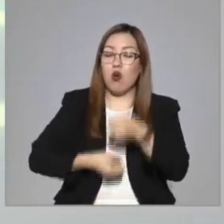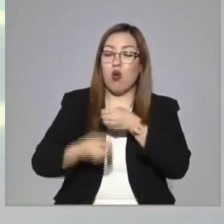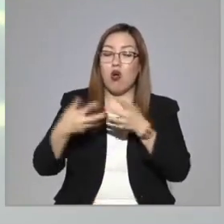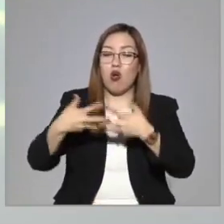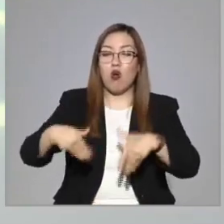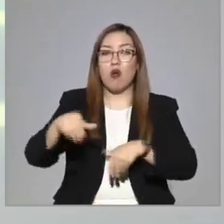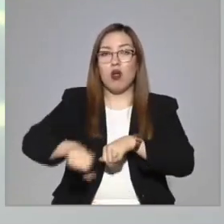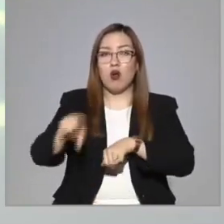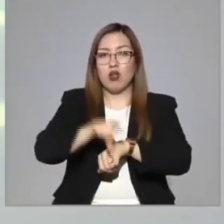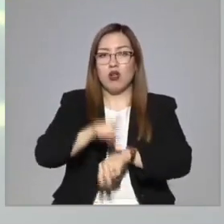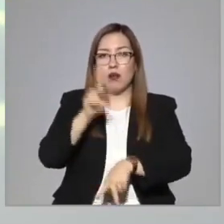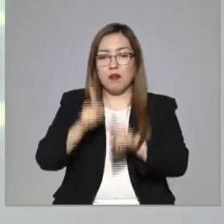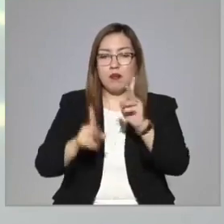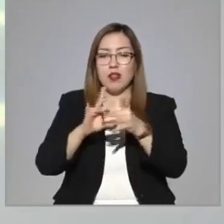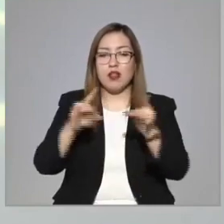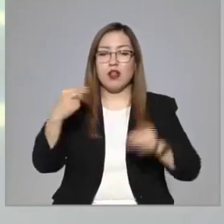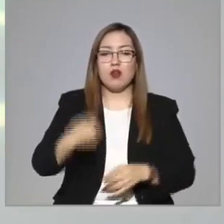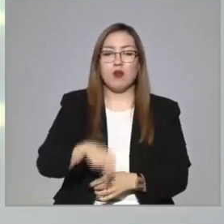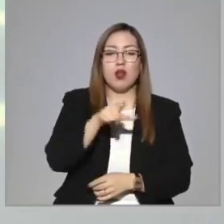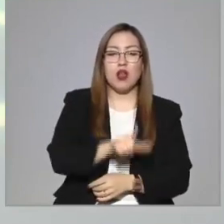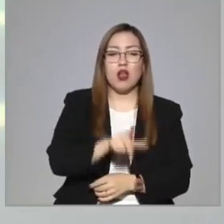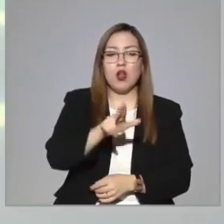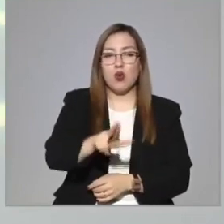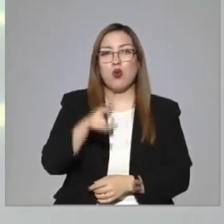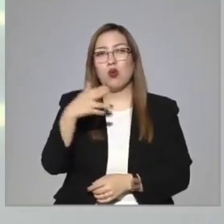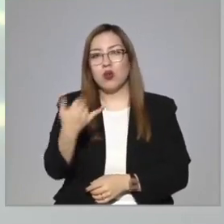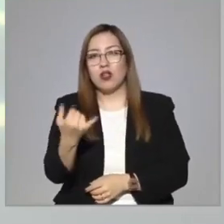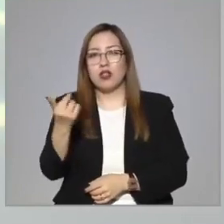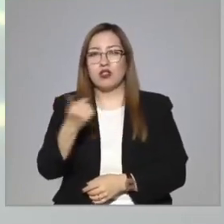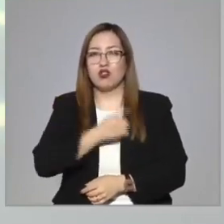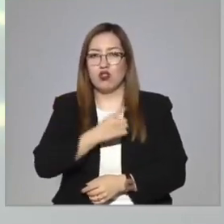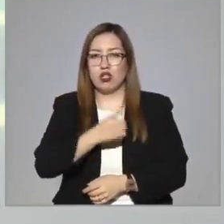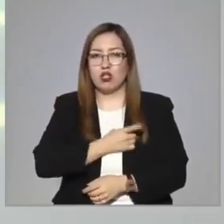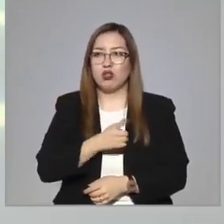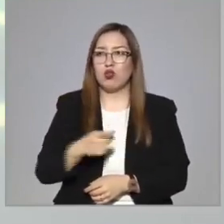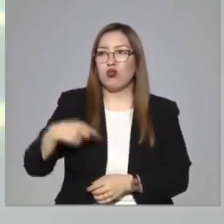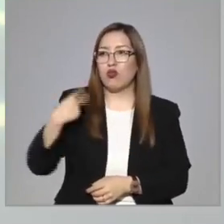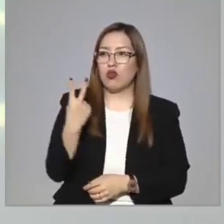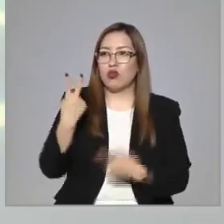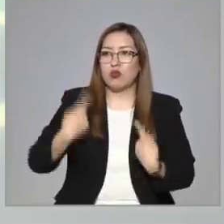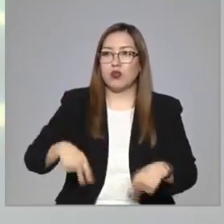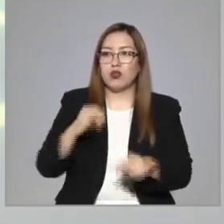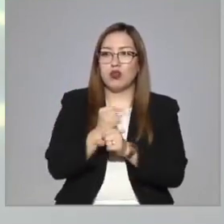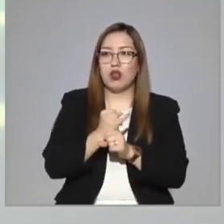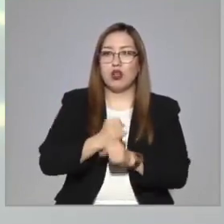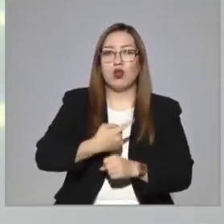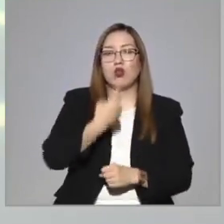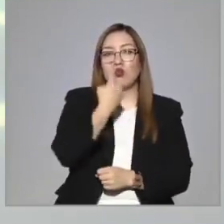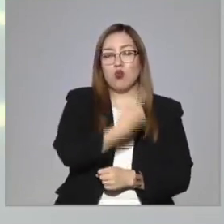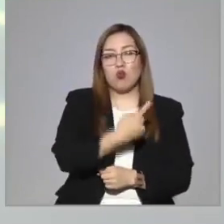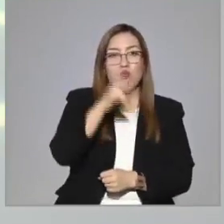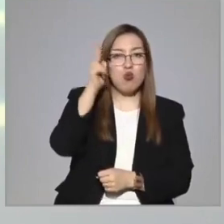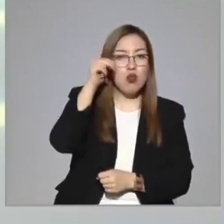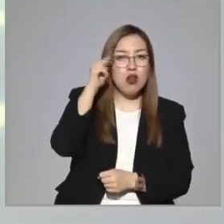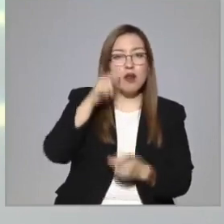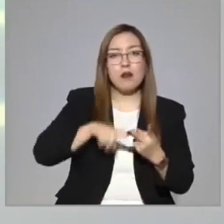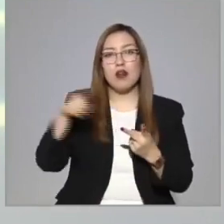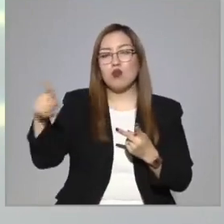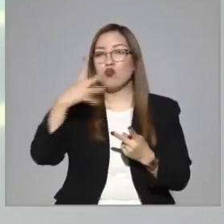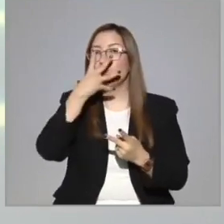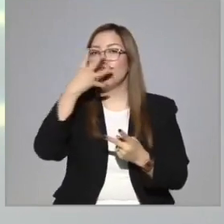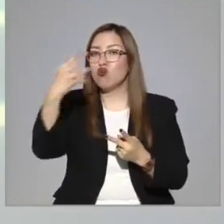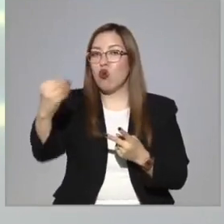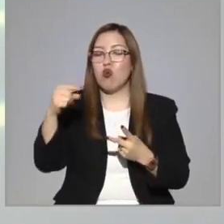hablar el día de hoy, que se llama Lu y Solito. Son dos personajes, una liebre y un zorro, que viven justamente